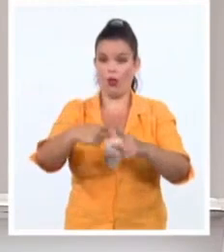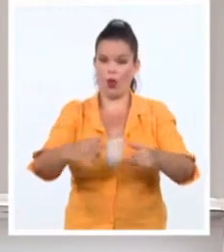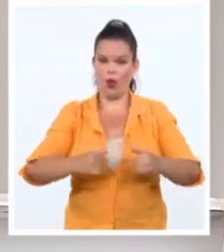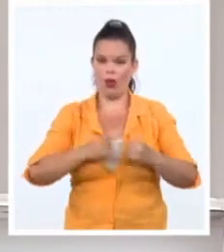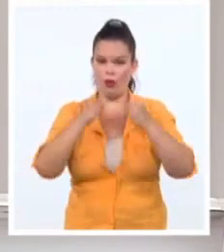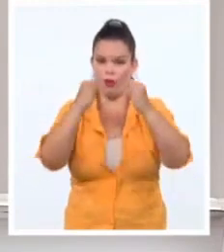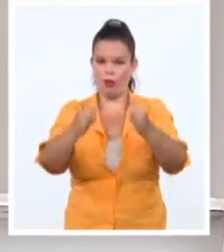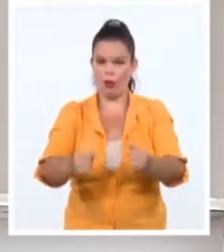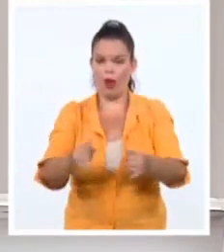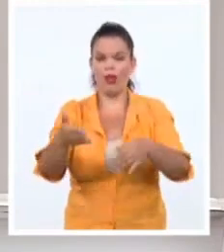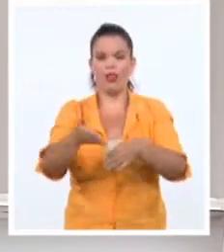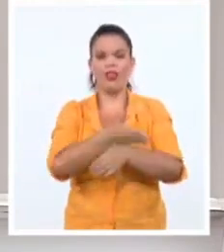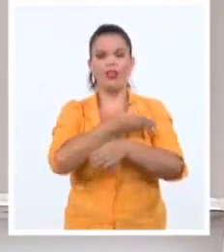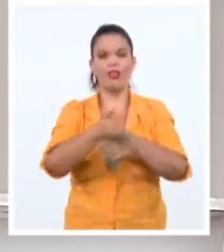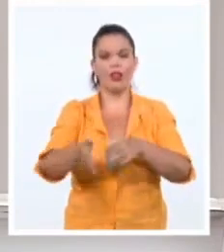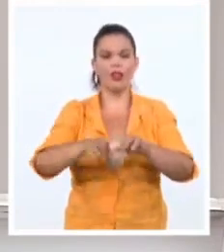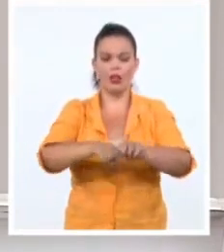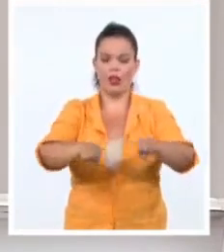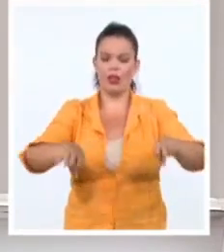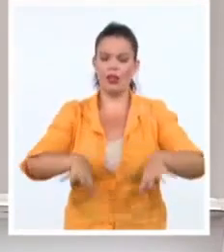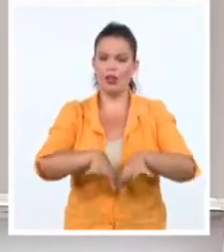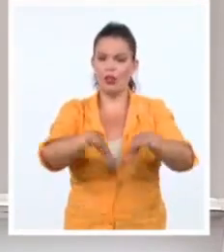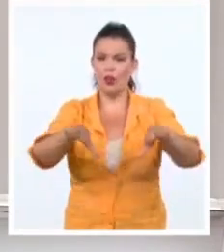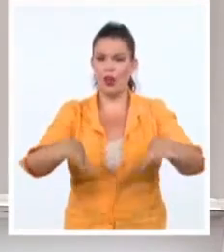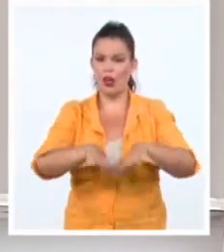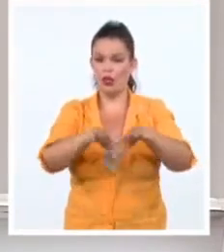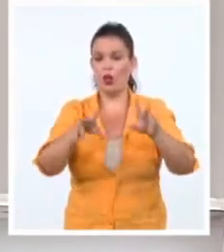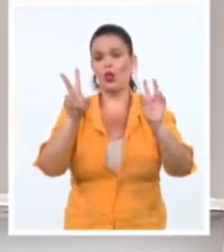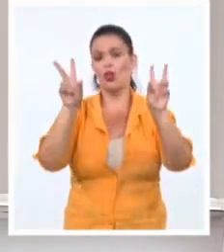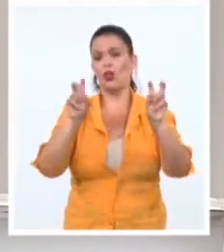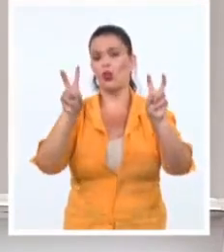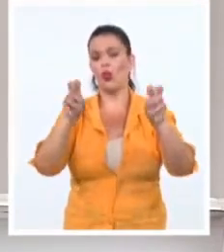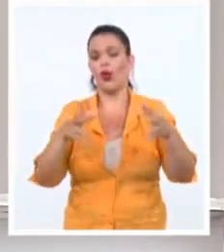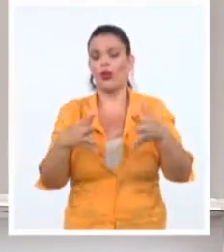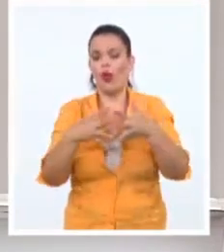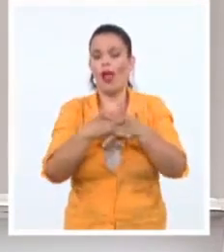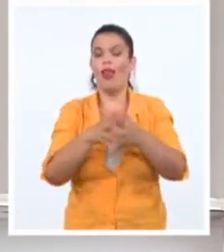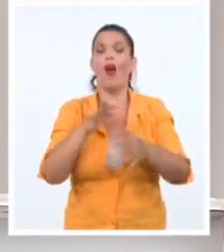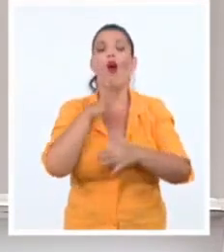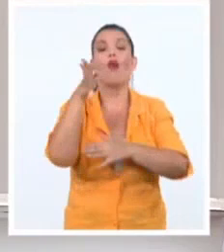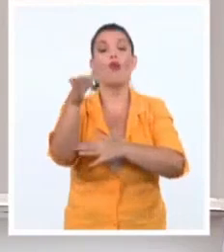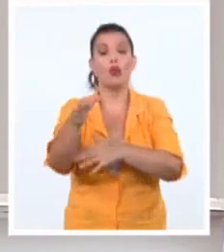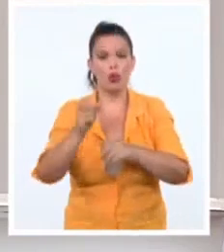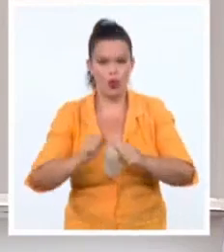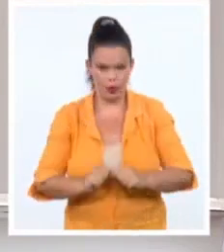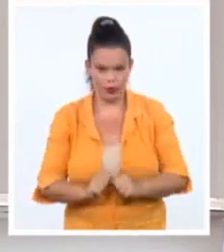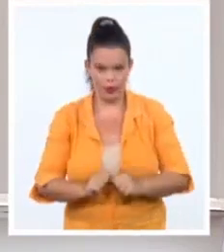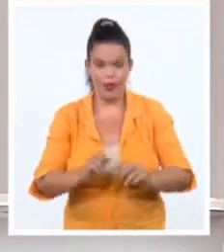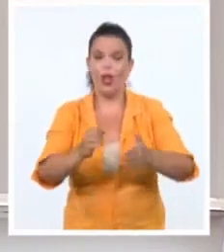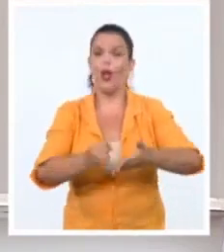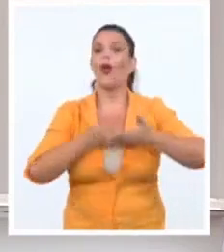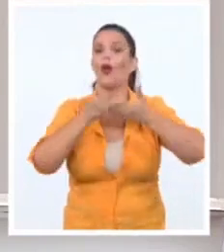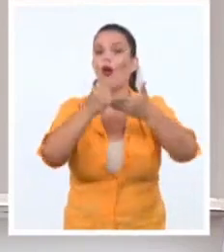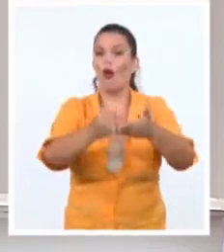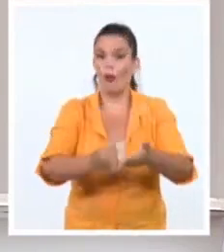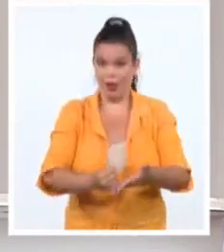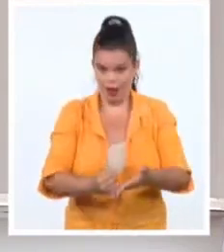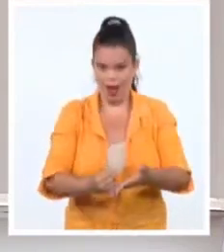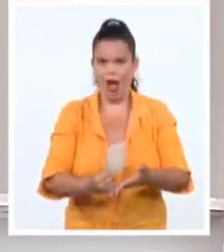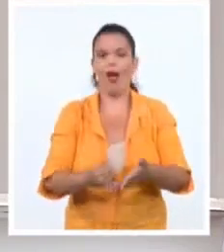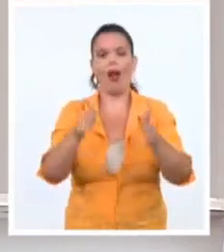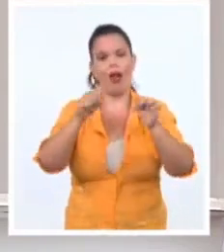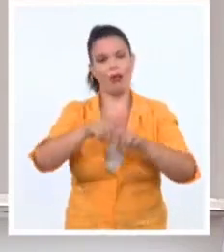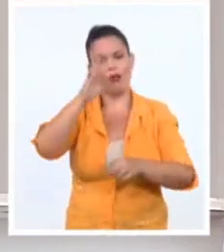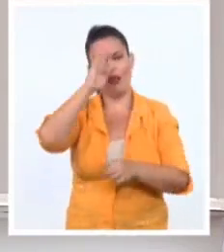posibles escenarios y supuestos aliados a futuro, cooperar con actores cubanos